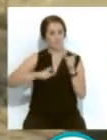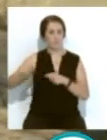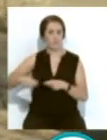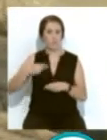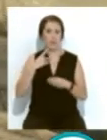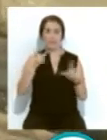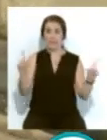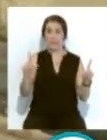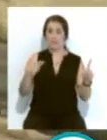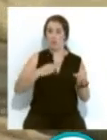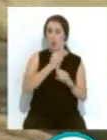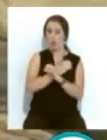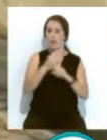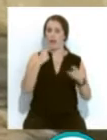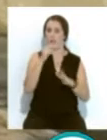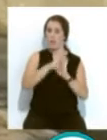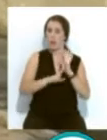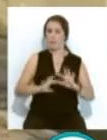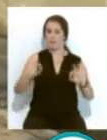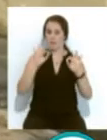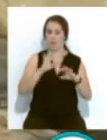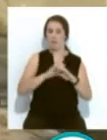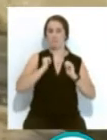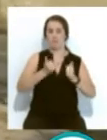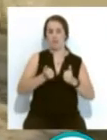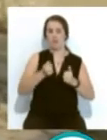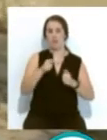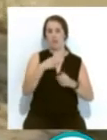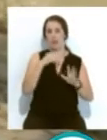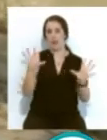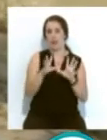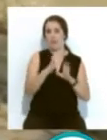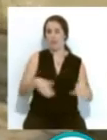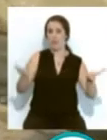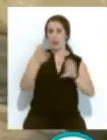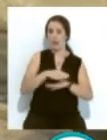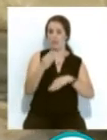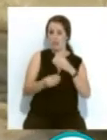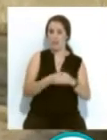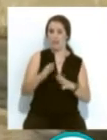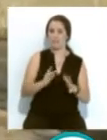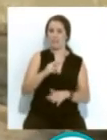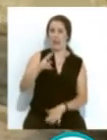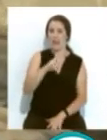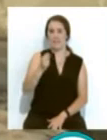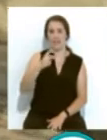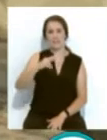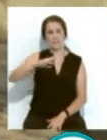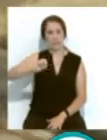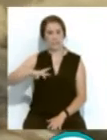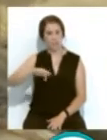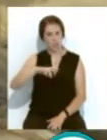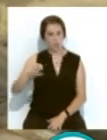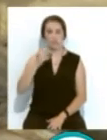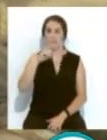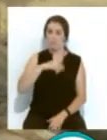la Televisión Municipal... ...les va a ofrecer un programa especial que dará comienzo a las 10 de la noche... ...conducido por Salva Santos y que